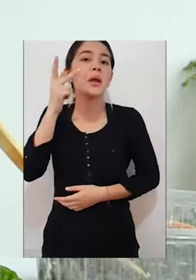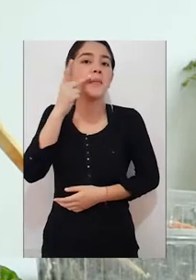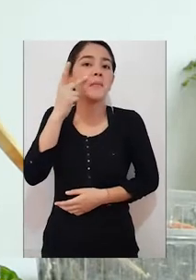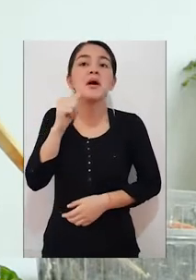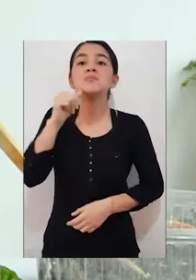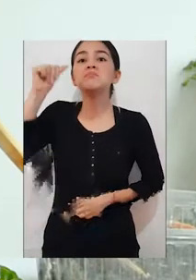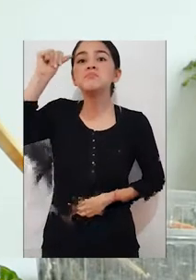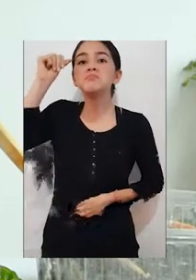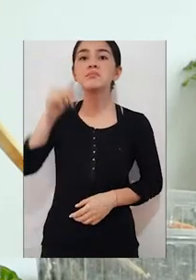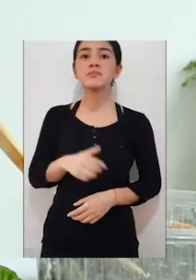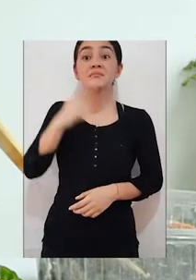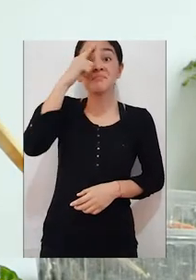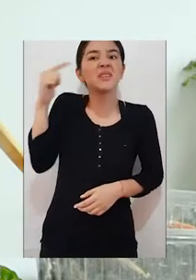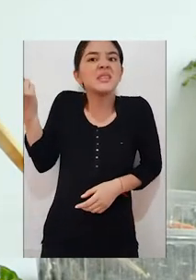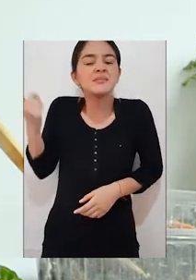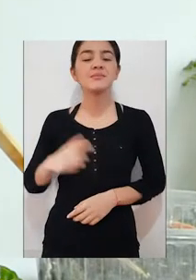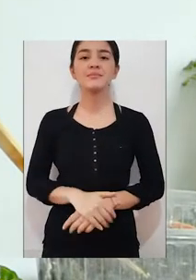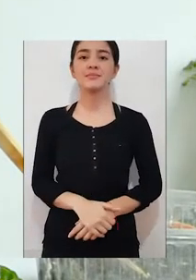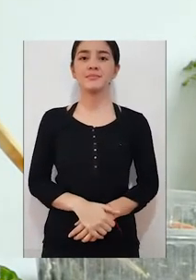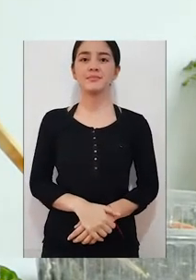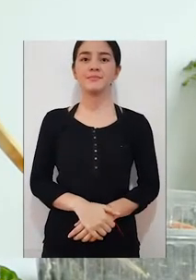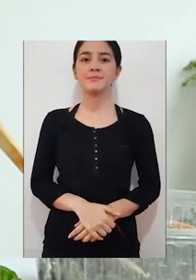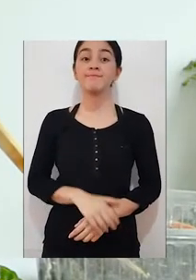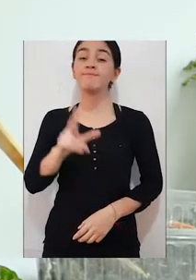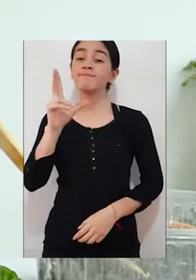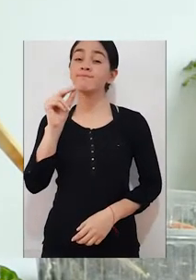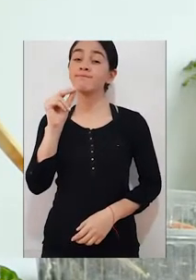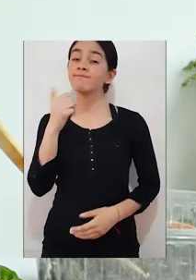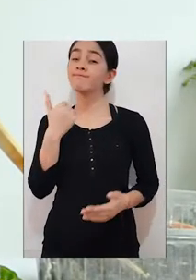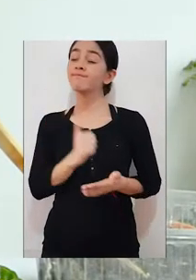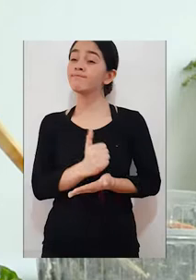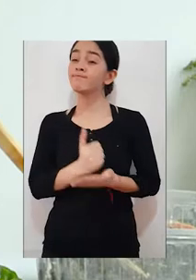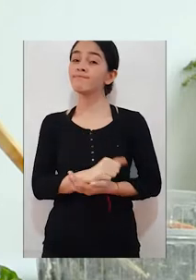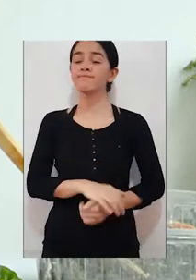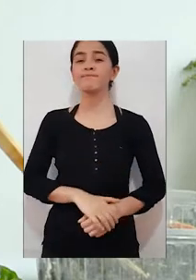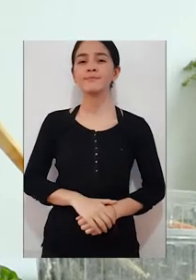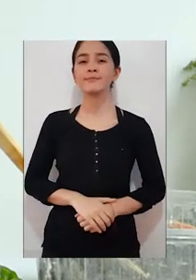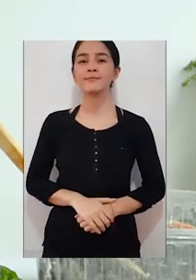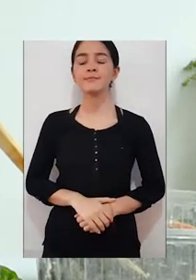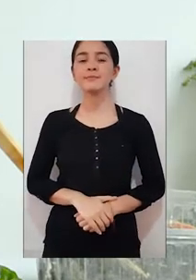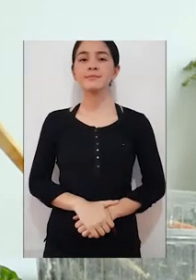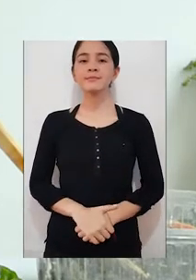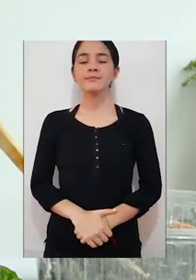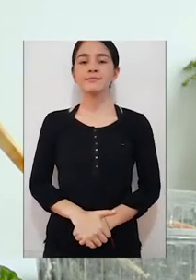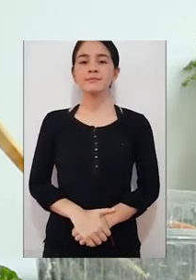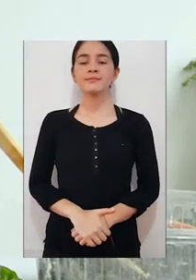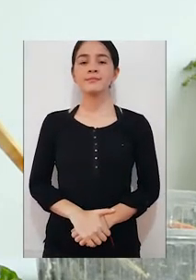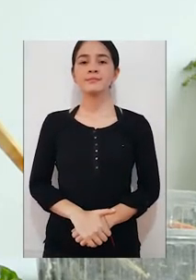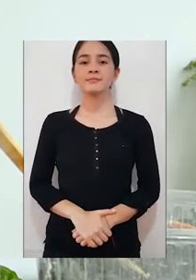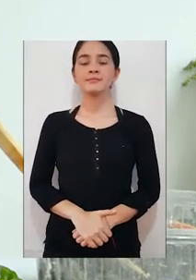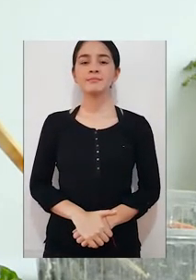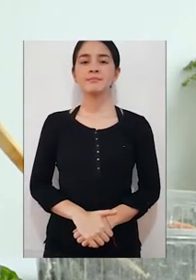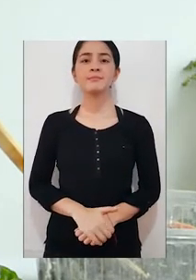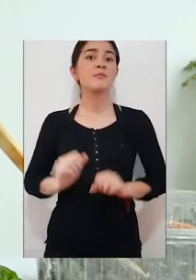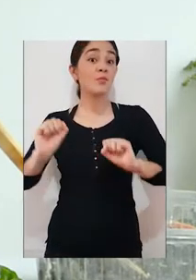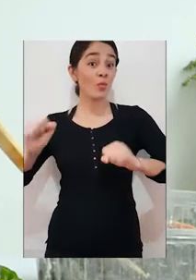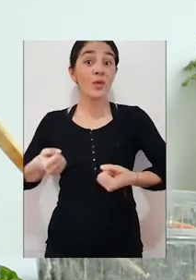adulto para que no se vayan a lastimar y así, inclusive en